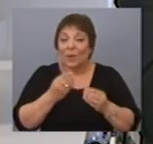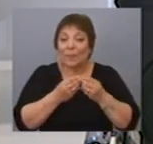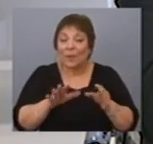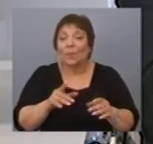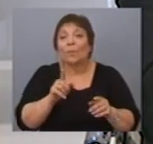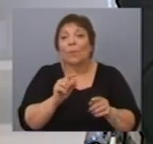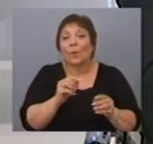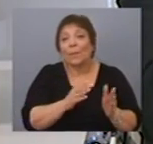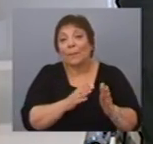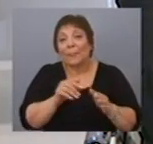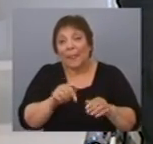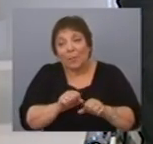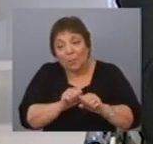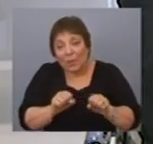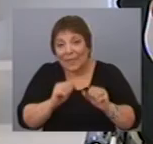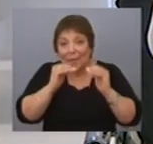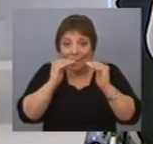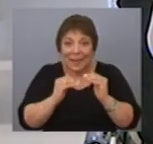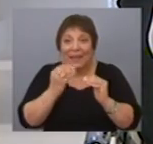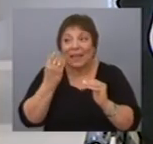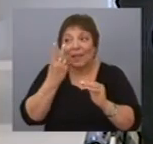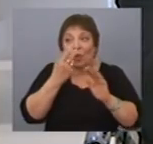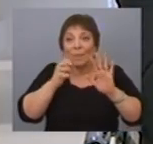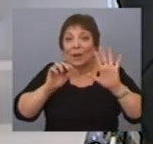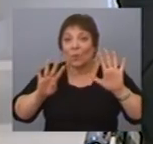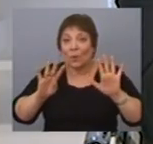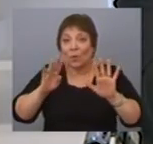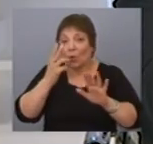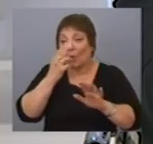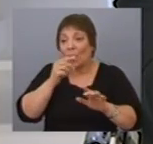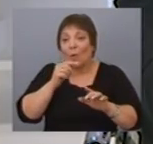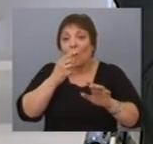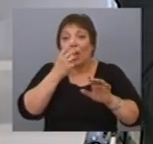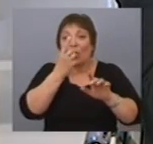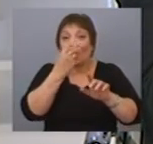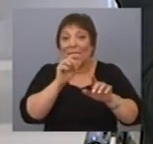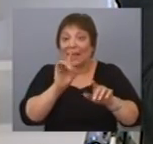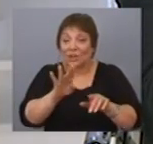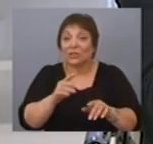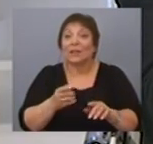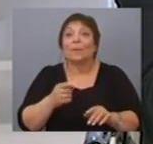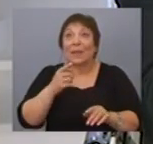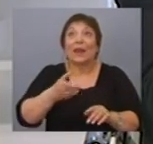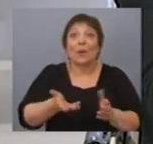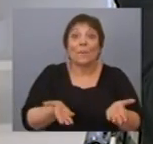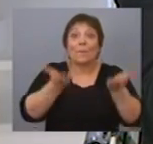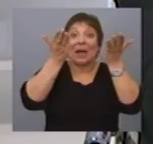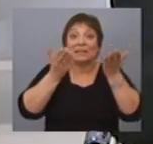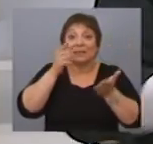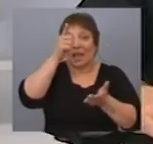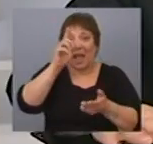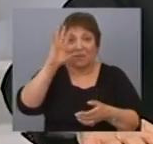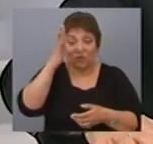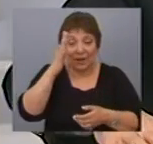puede ser un poquito más moderada de la elección del 2014 al 2009 y había crecido en el interior. Entonces